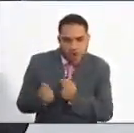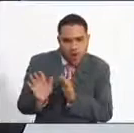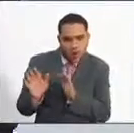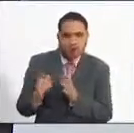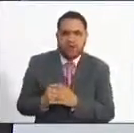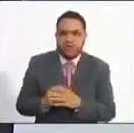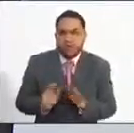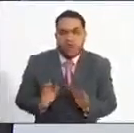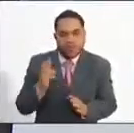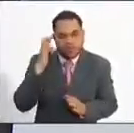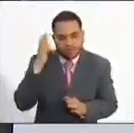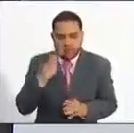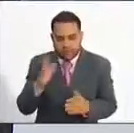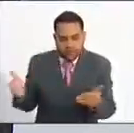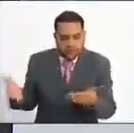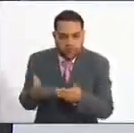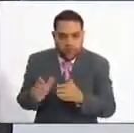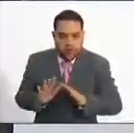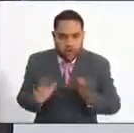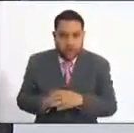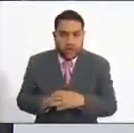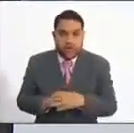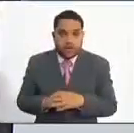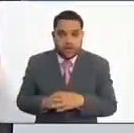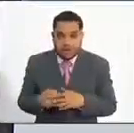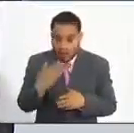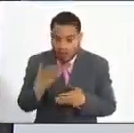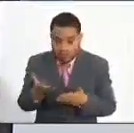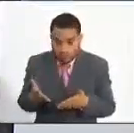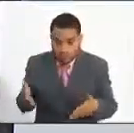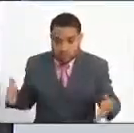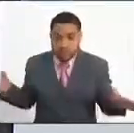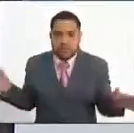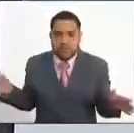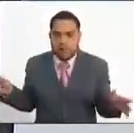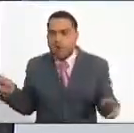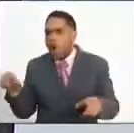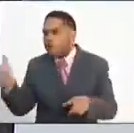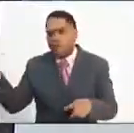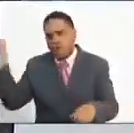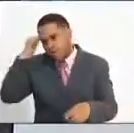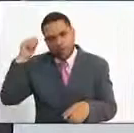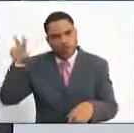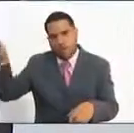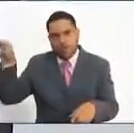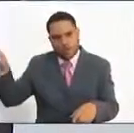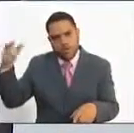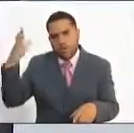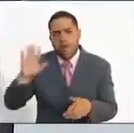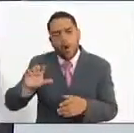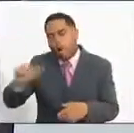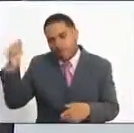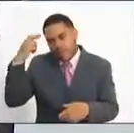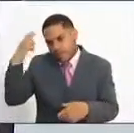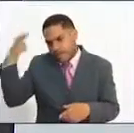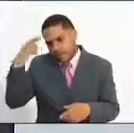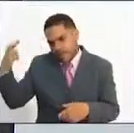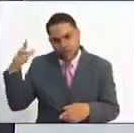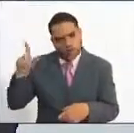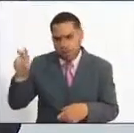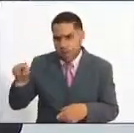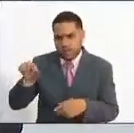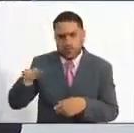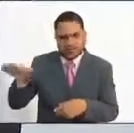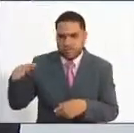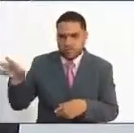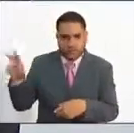profesiones, pero da la posibilidad de ser más amplio y evitar que algunas profesiones se queden por fuera sin querer, digamos, a la hora de